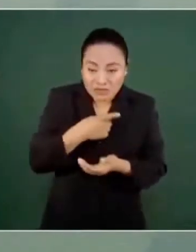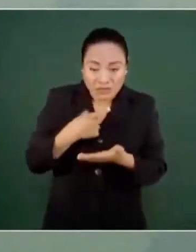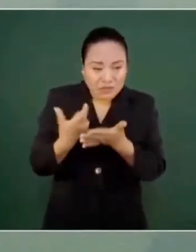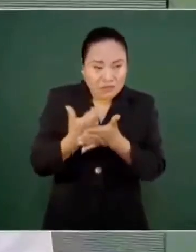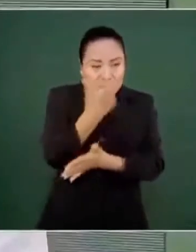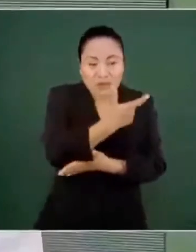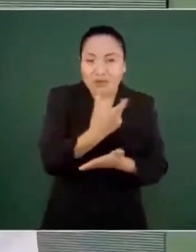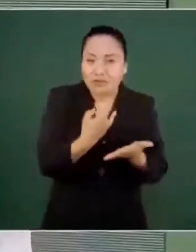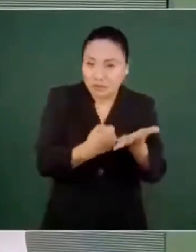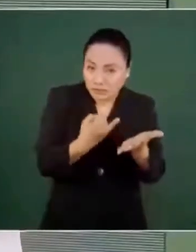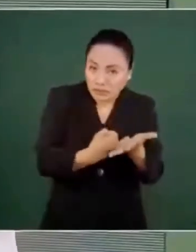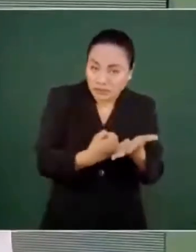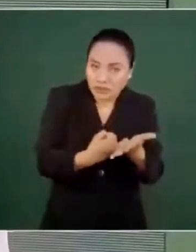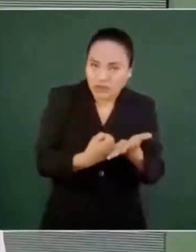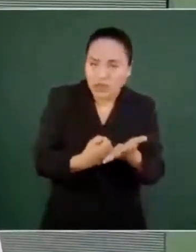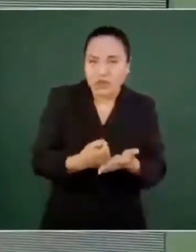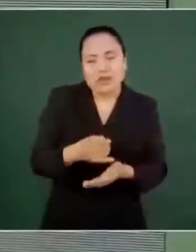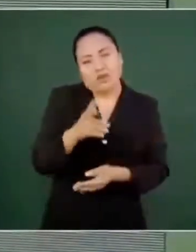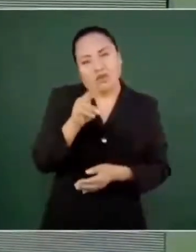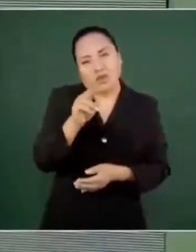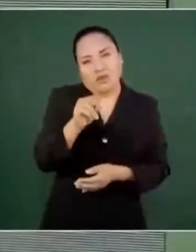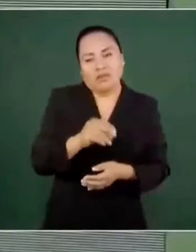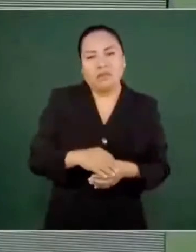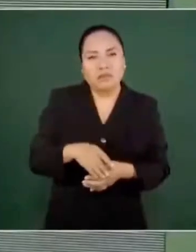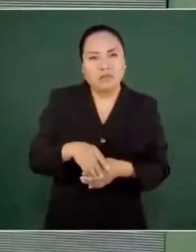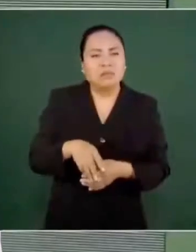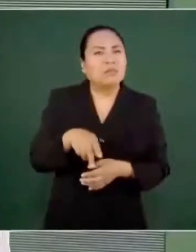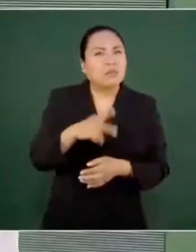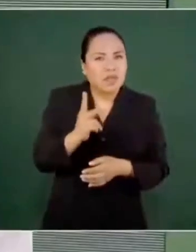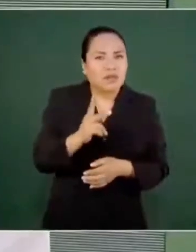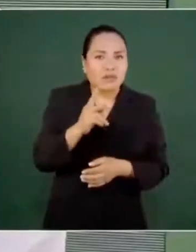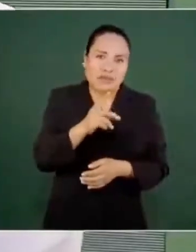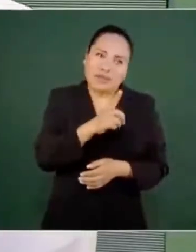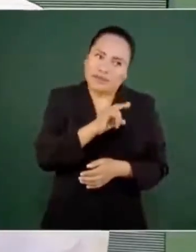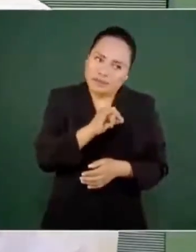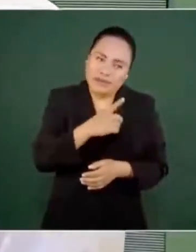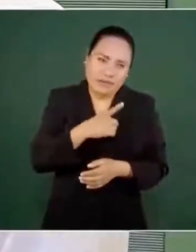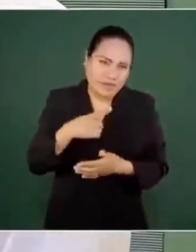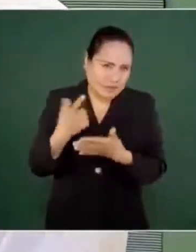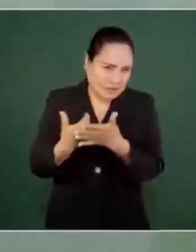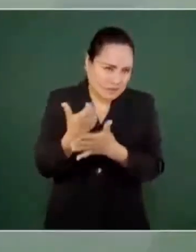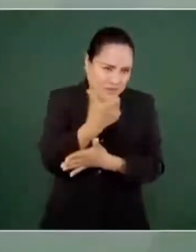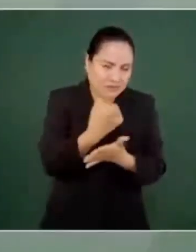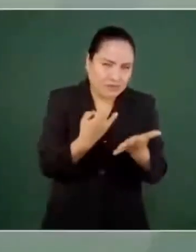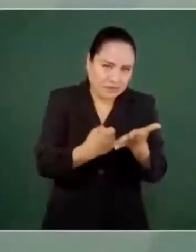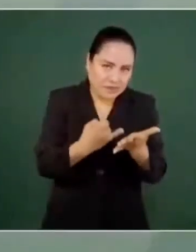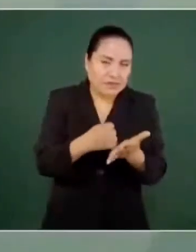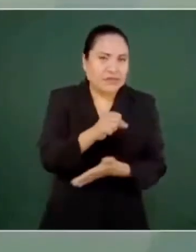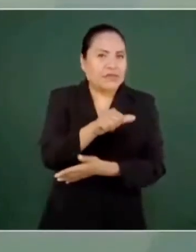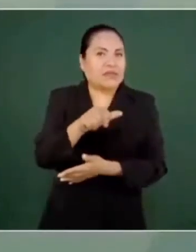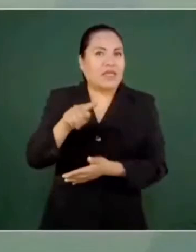era evidente que tenían